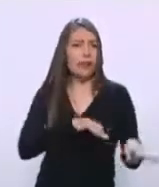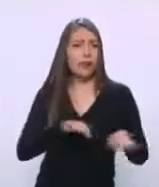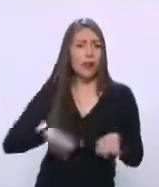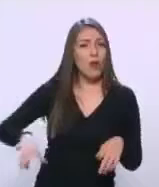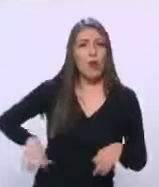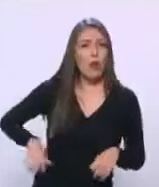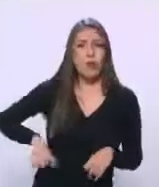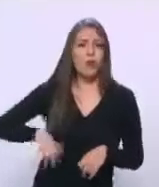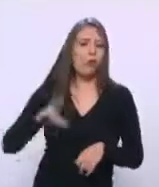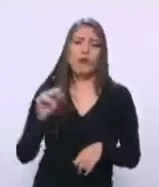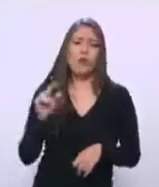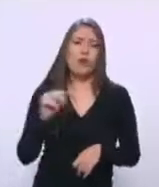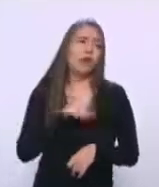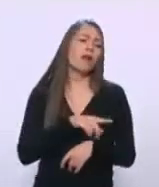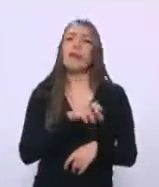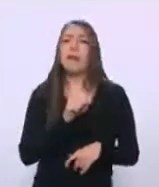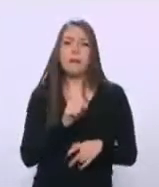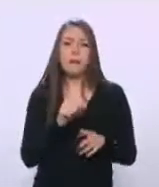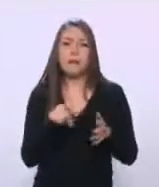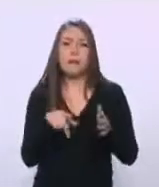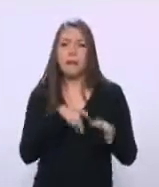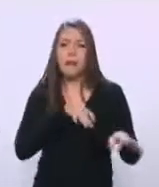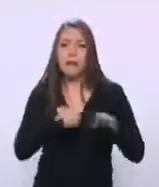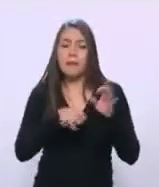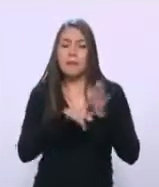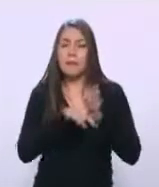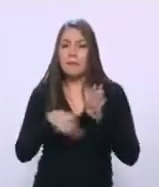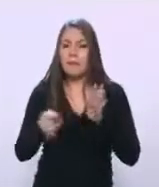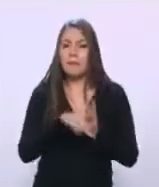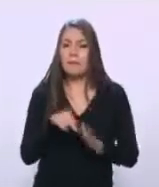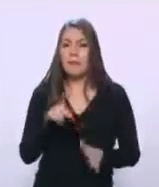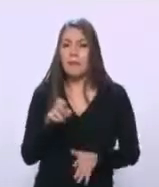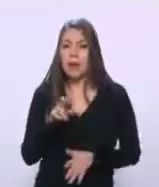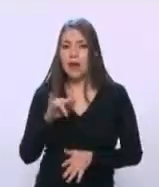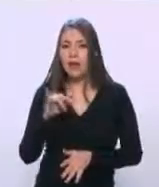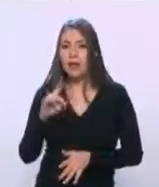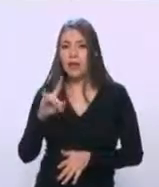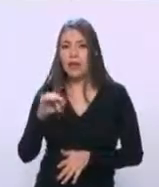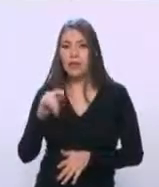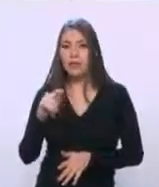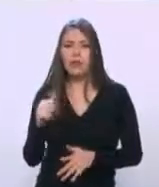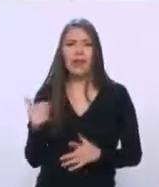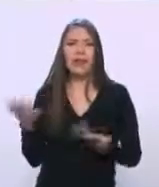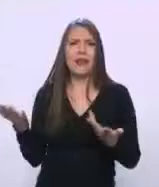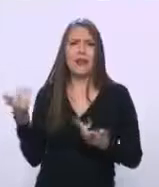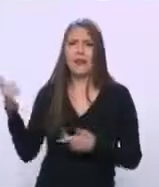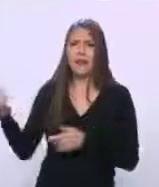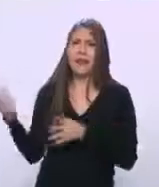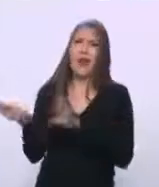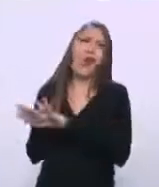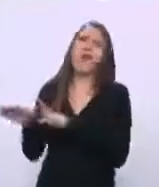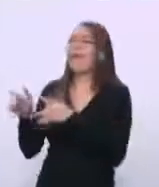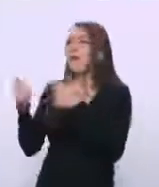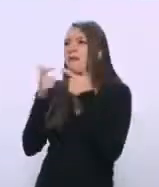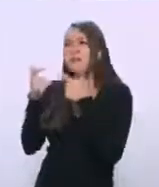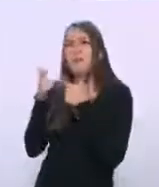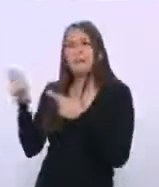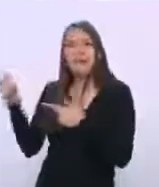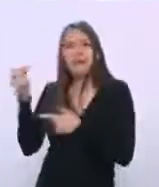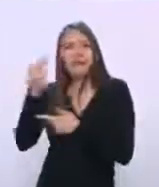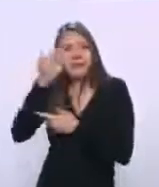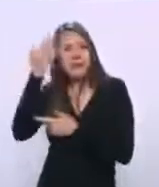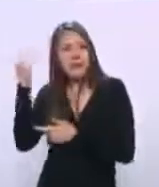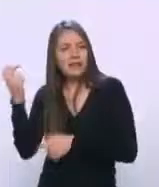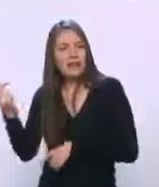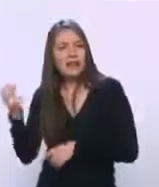O sea, pega hasta de risa que un personaje con tal nivel cultural no supiera esto, ¿no? Oye, Miguel, ¿qué